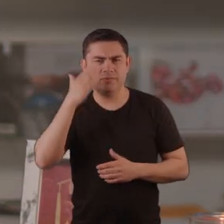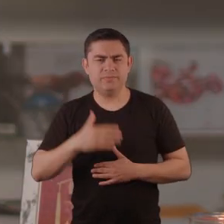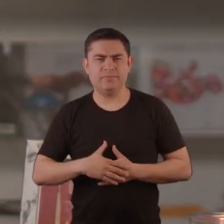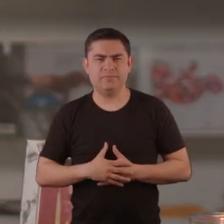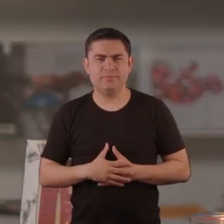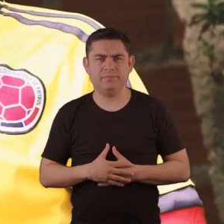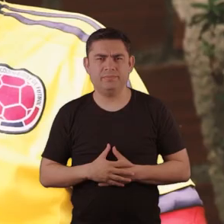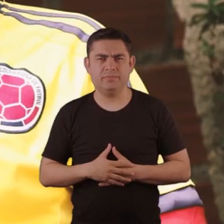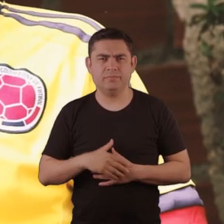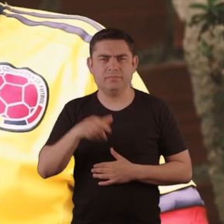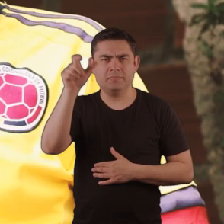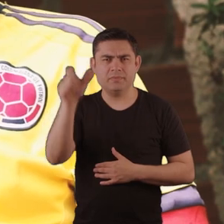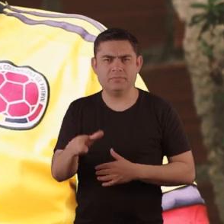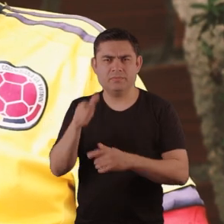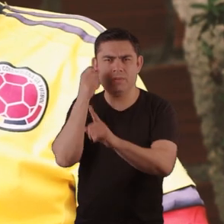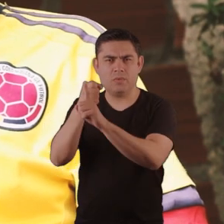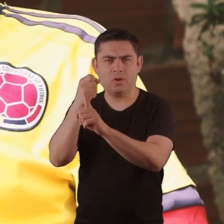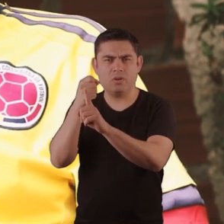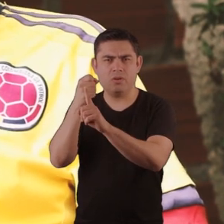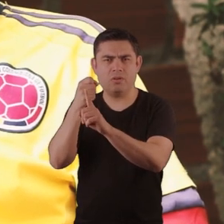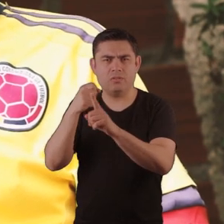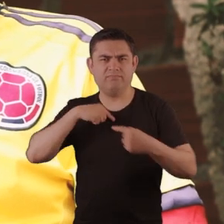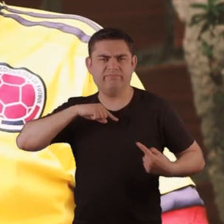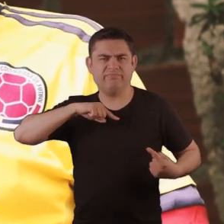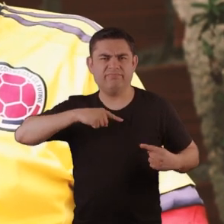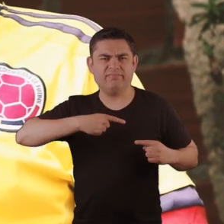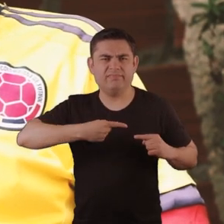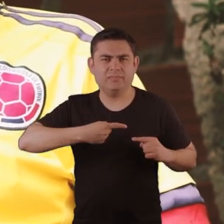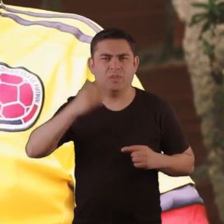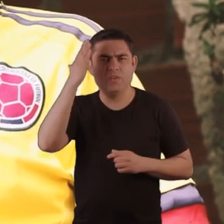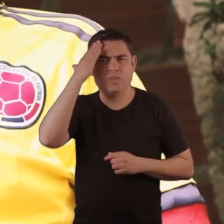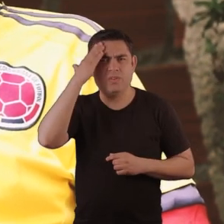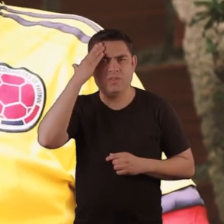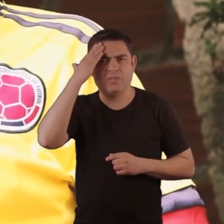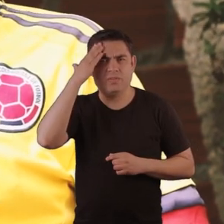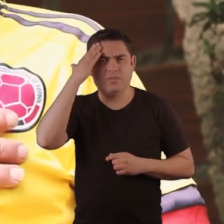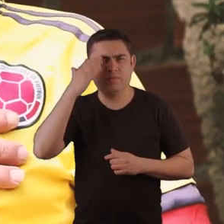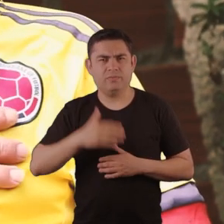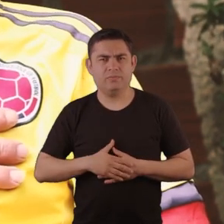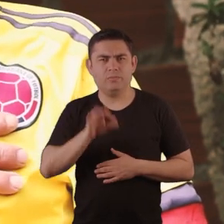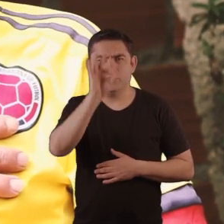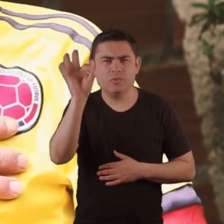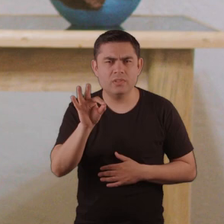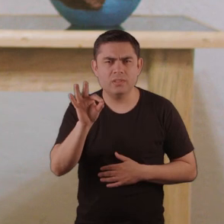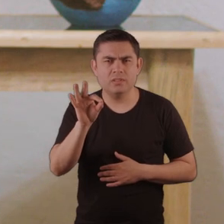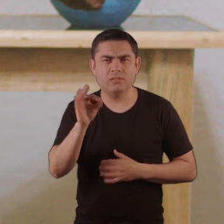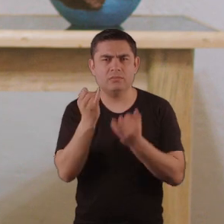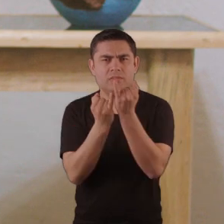pasa a los familiares. Porque muy triste es que el que pasa, el dolor es el que tiene, el que lo lleva a todo.